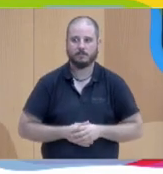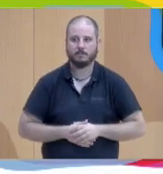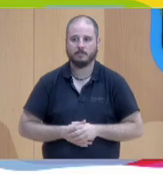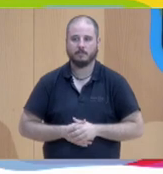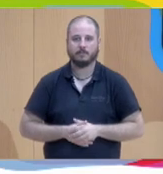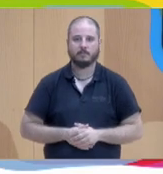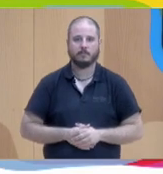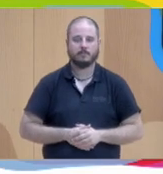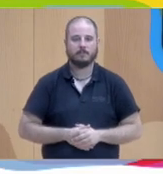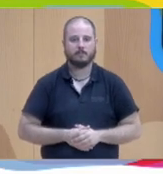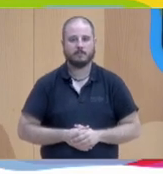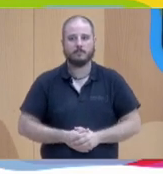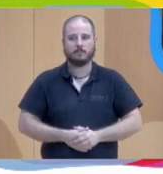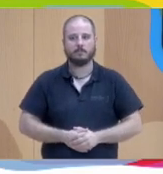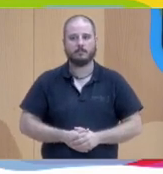Heiki,